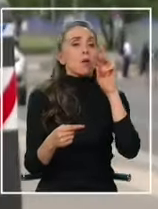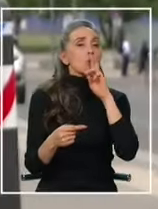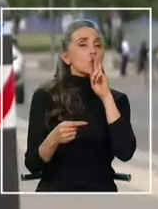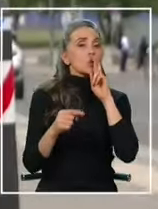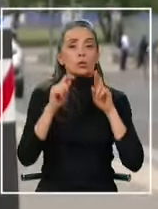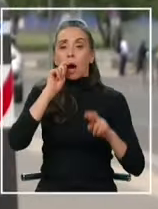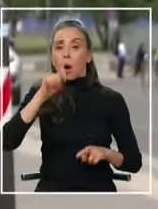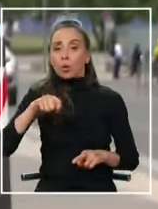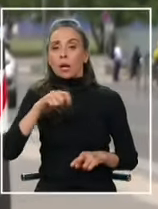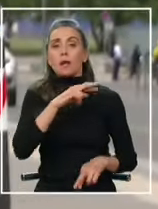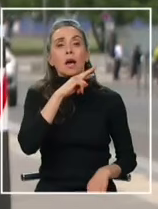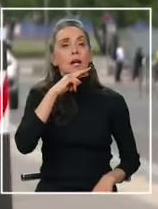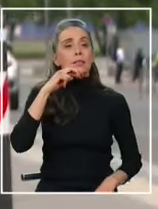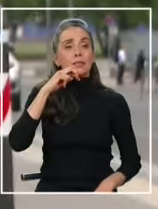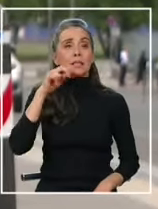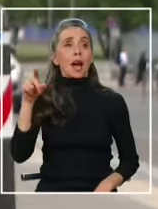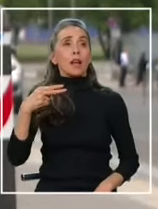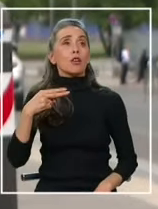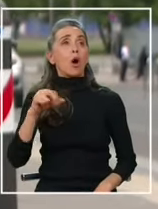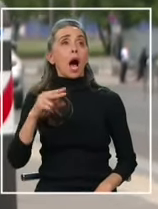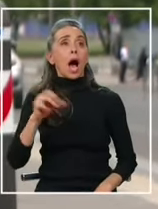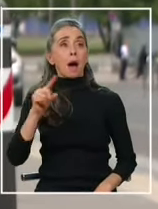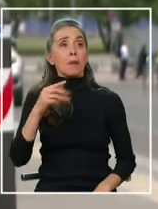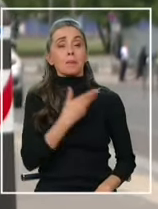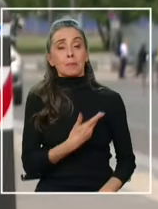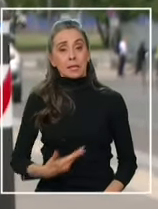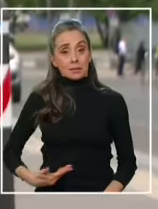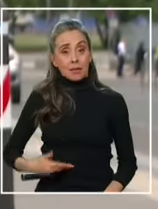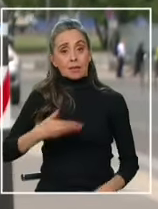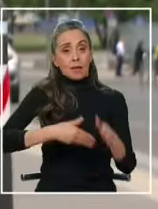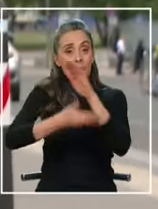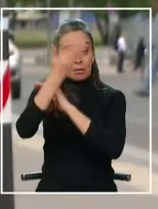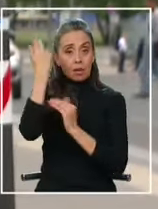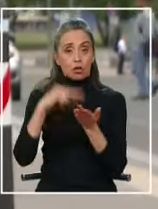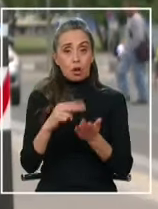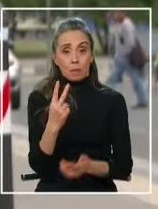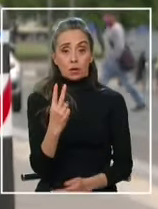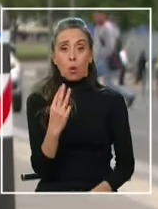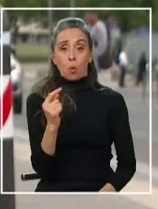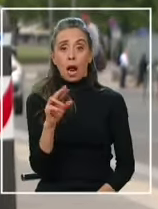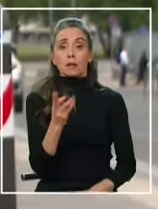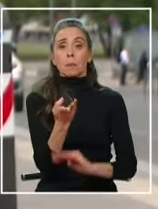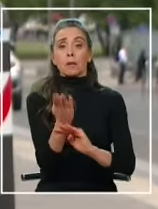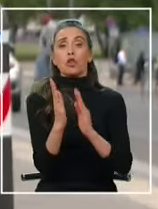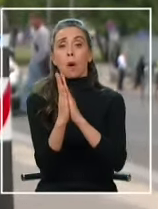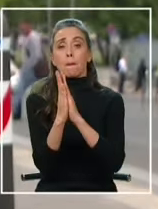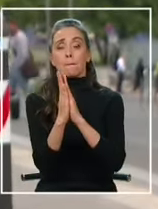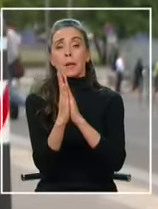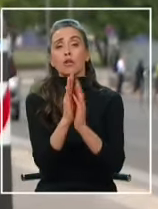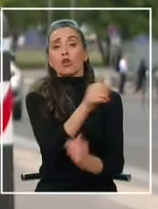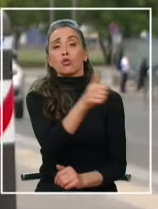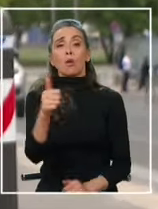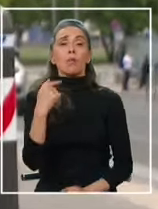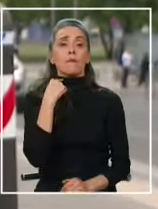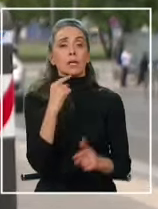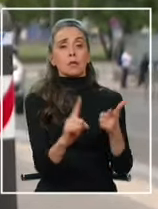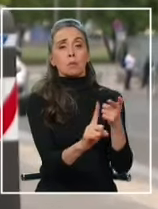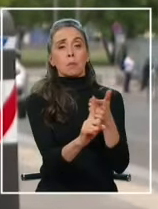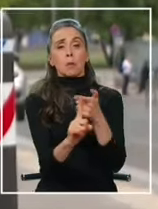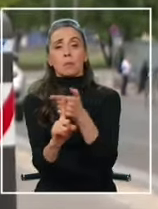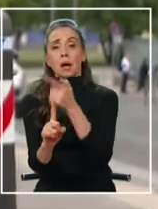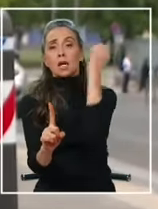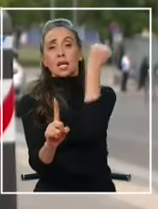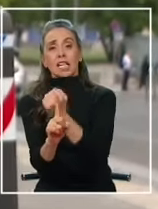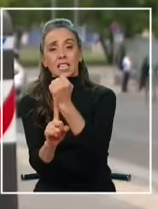Fue en el año 2016 cuando el presidente federal de Alemania Frank-Walter Steinmeier pidió perdón a todas las víctimas de los crímenes cometidos en